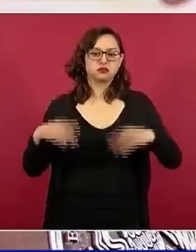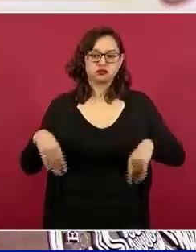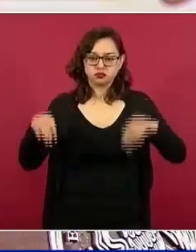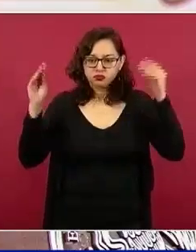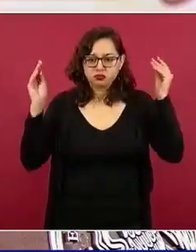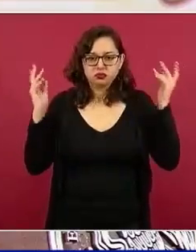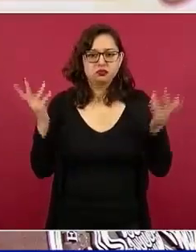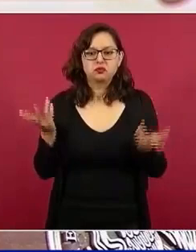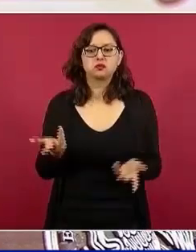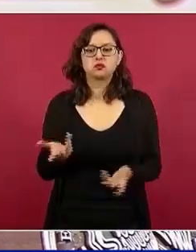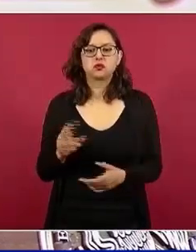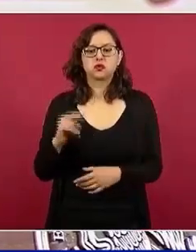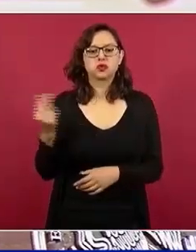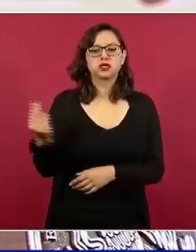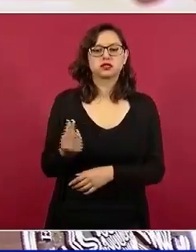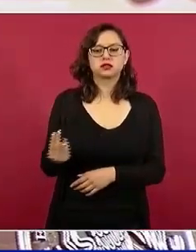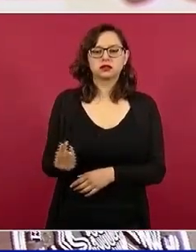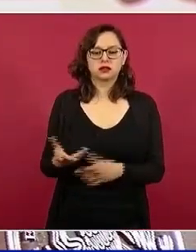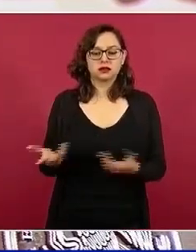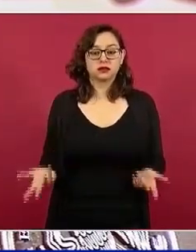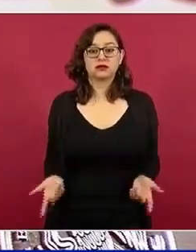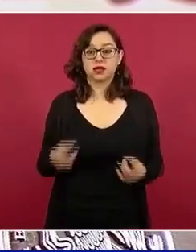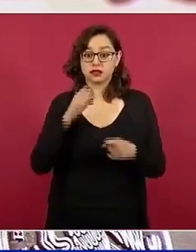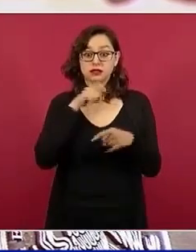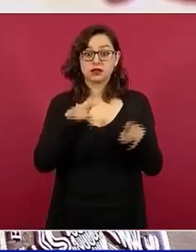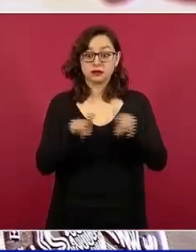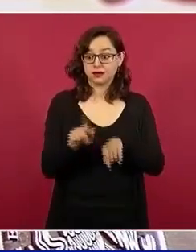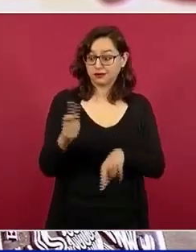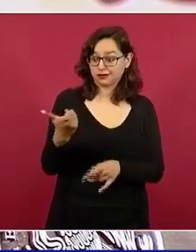Imagínense también cuánto nos ahorramos.